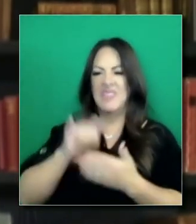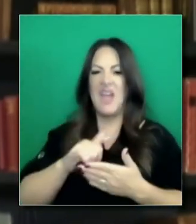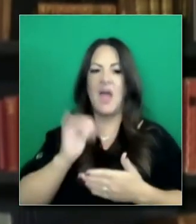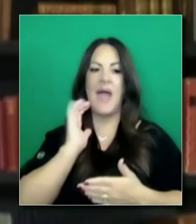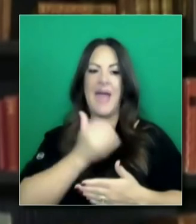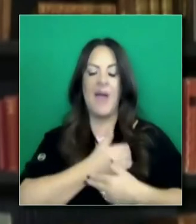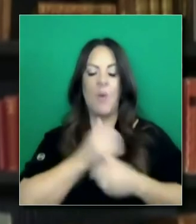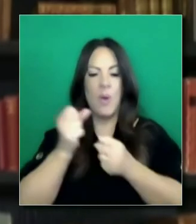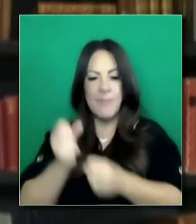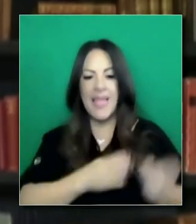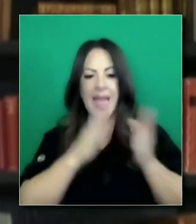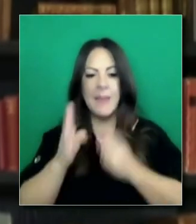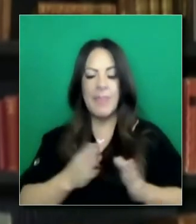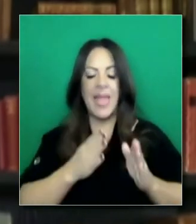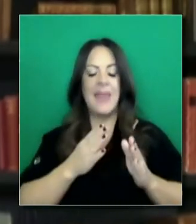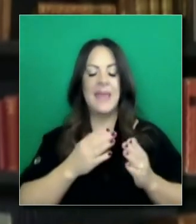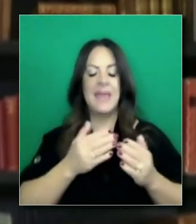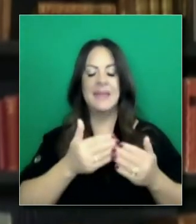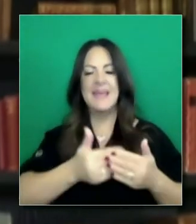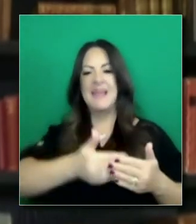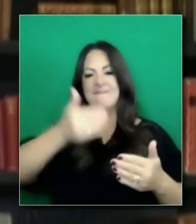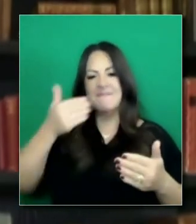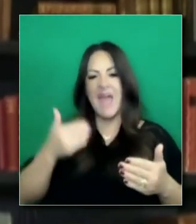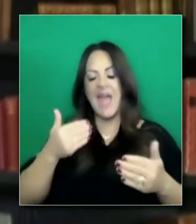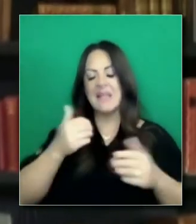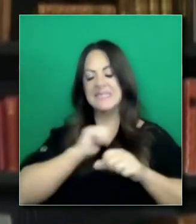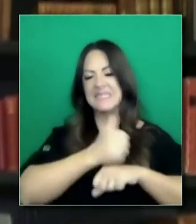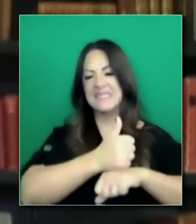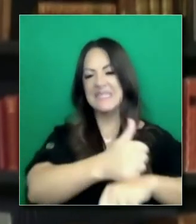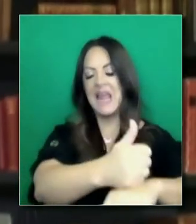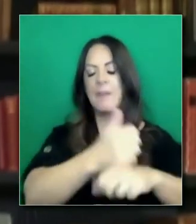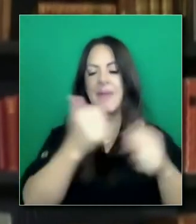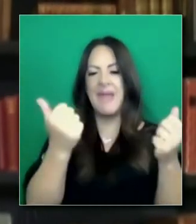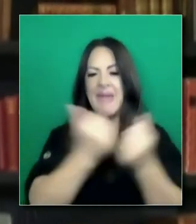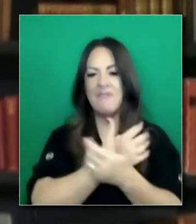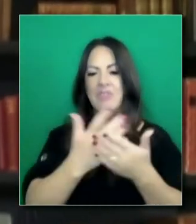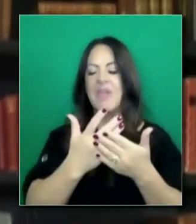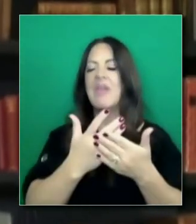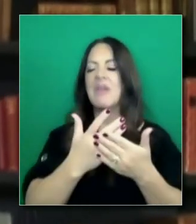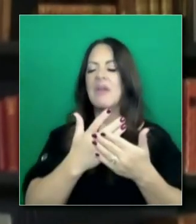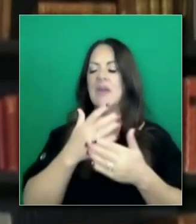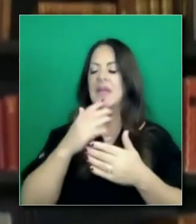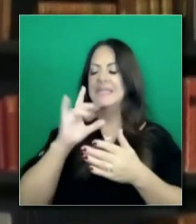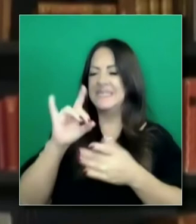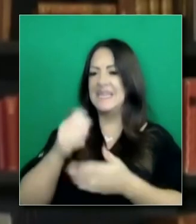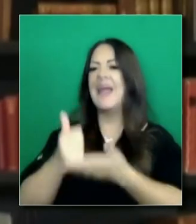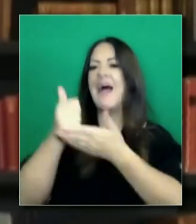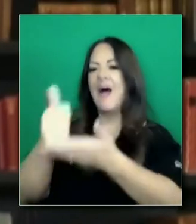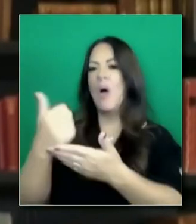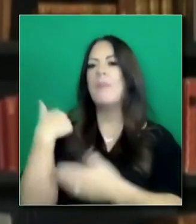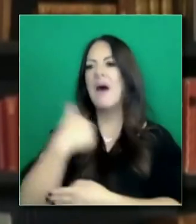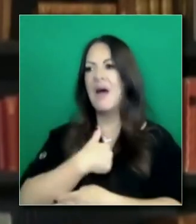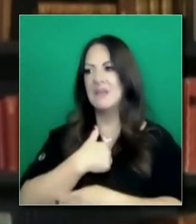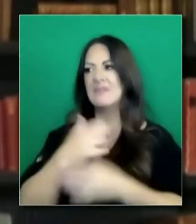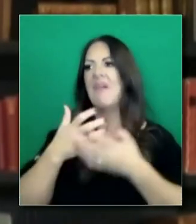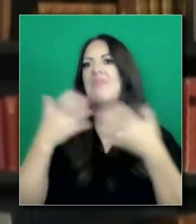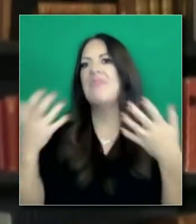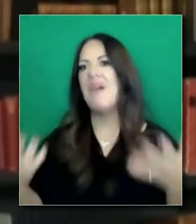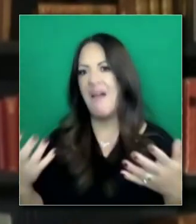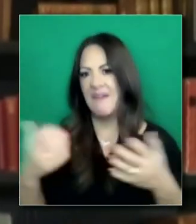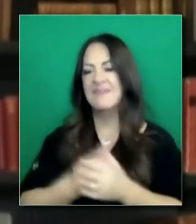funcionado exponencialmente y es alentador. Y creo que ciertamente es así en cuanto a esta nivelación de